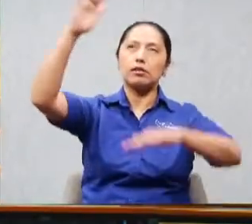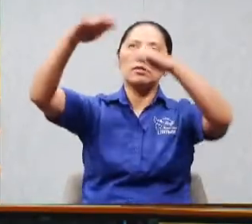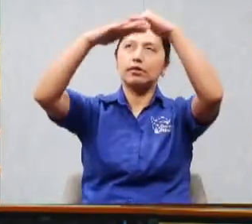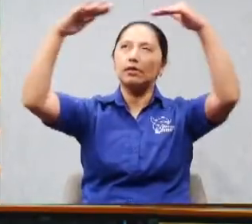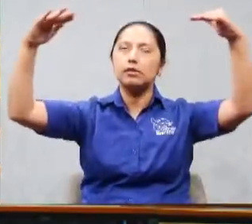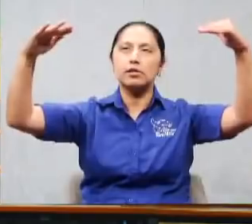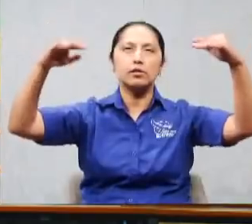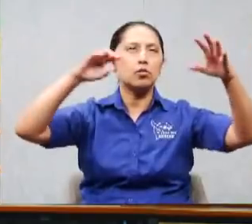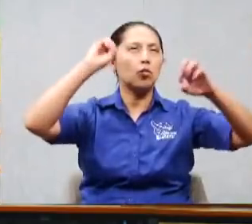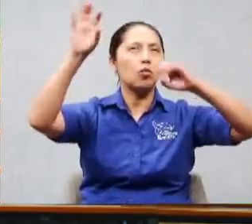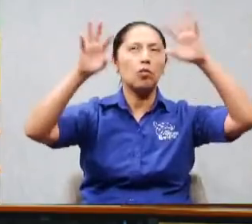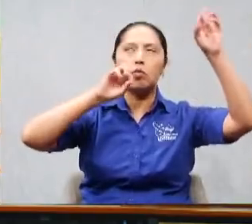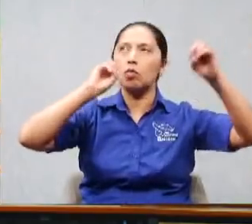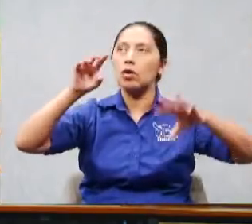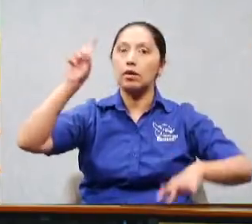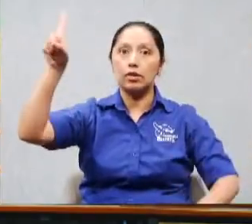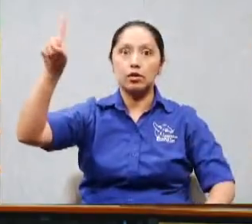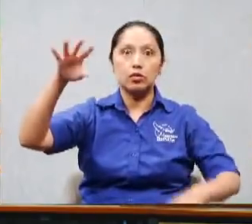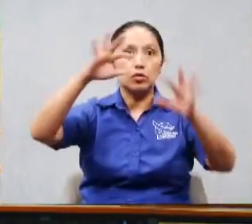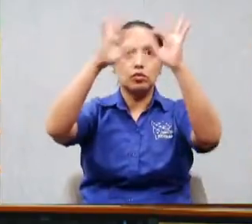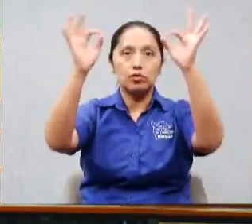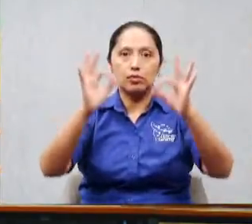tú formaste, digo, ¿qué es el hombre?